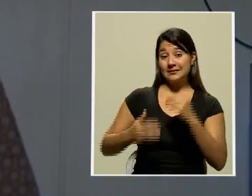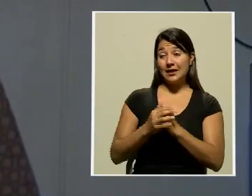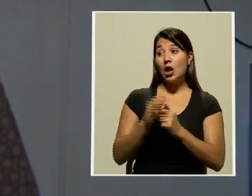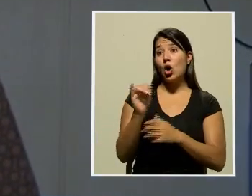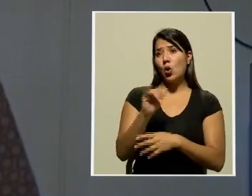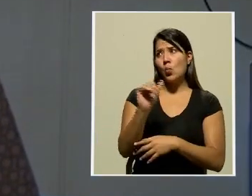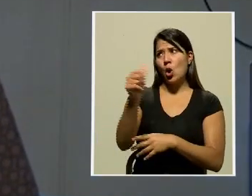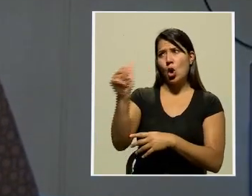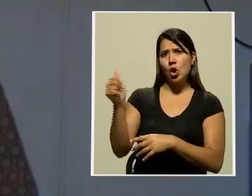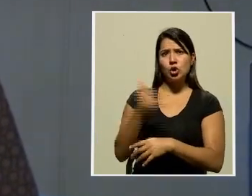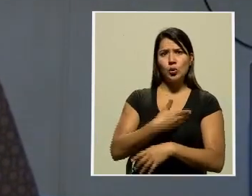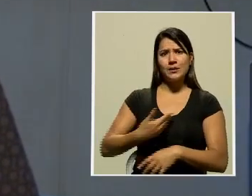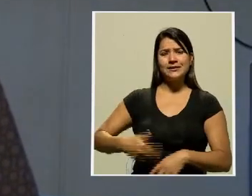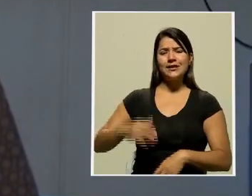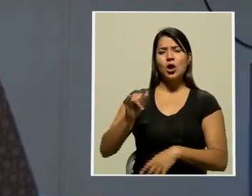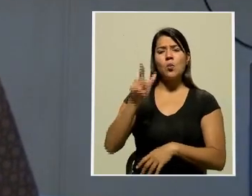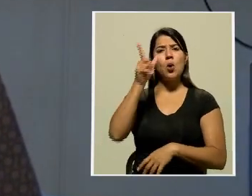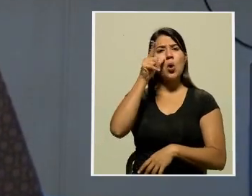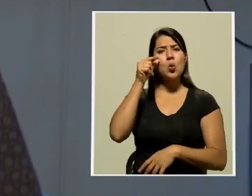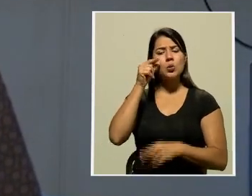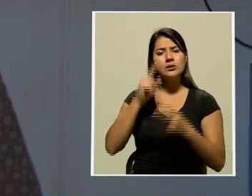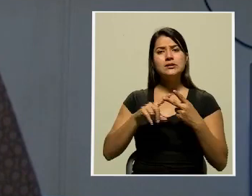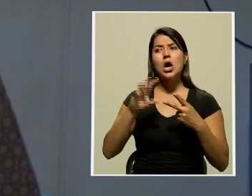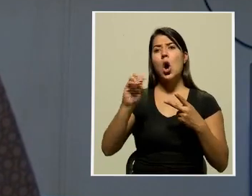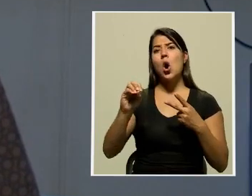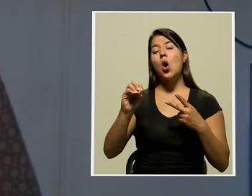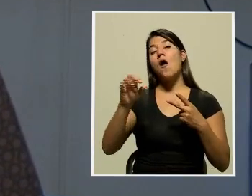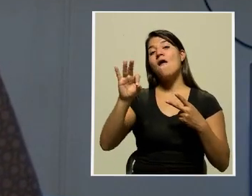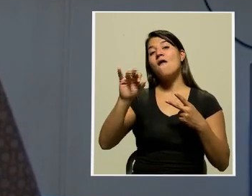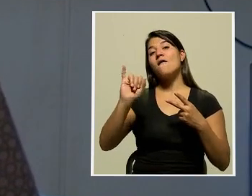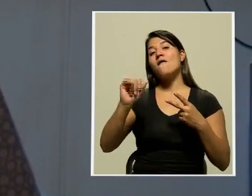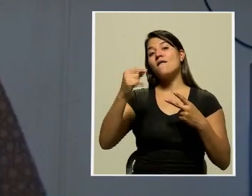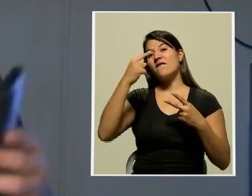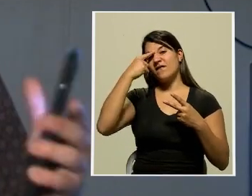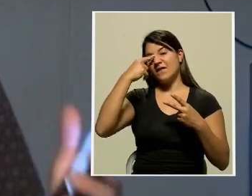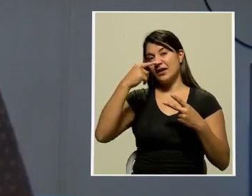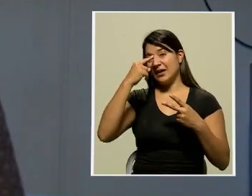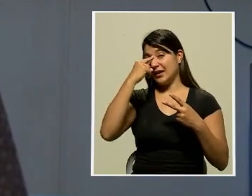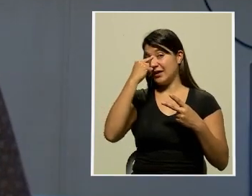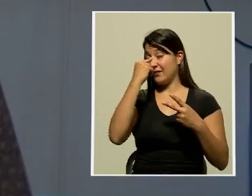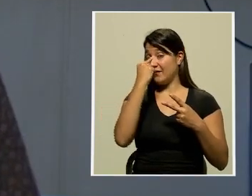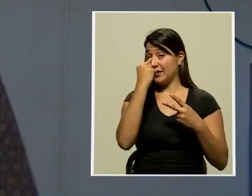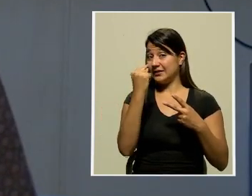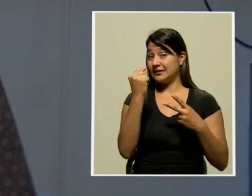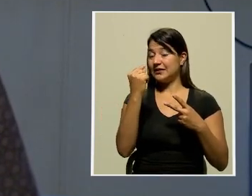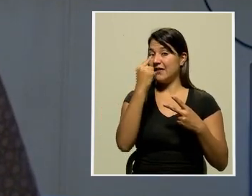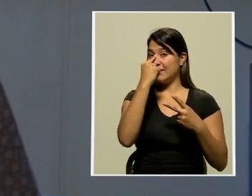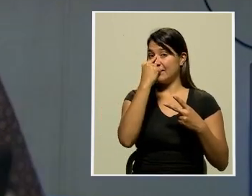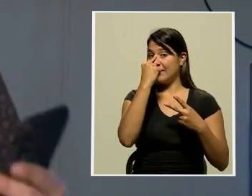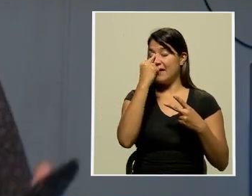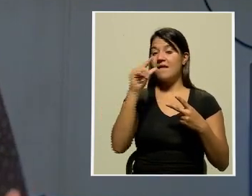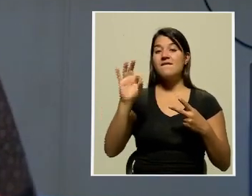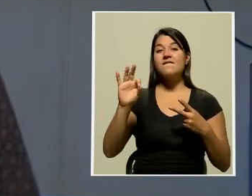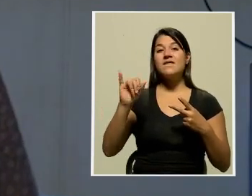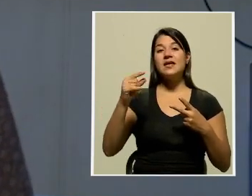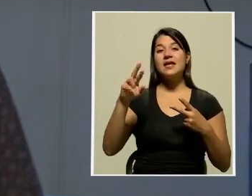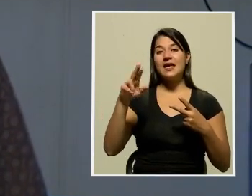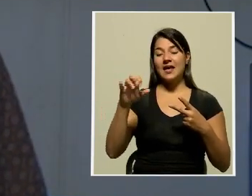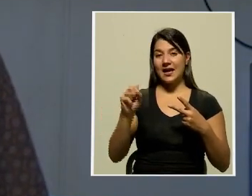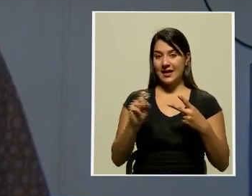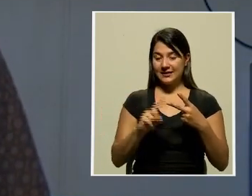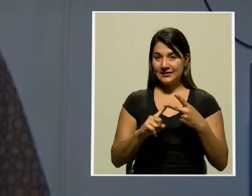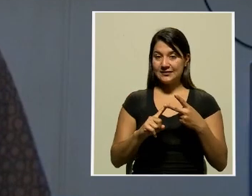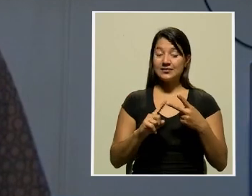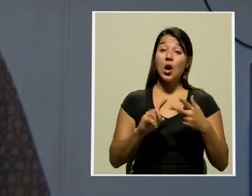como lo es Luis Guillermo Sorís y también José María Figueres. Y, bueno, finalmente la posibilidad también de hacerlo